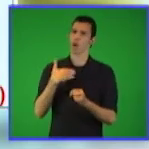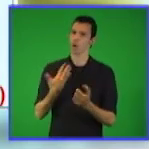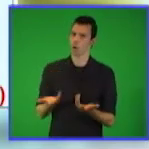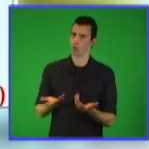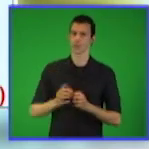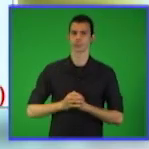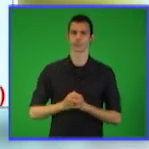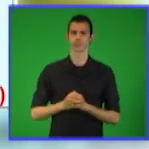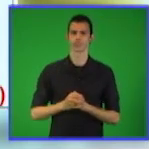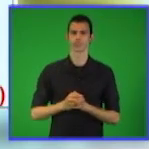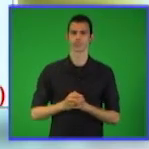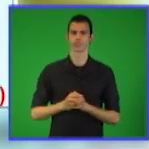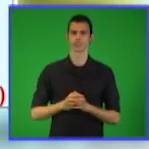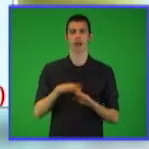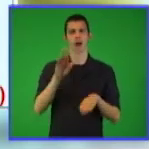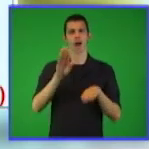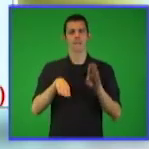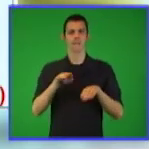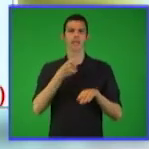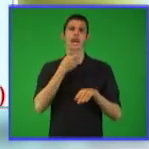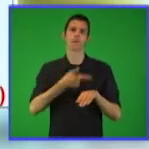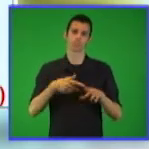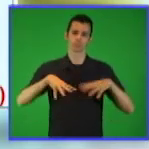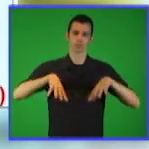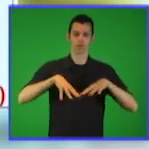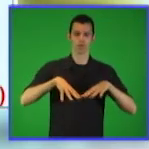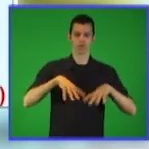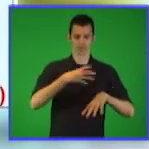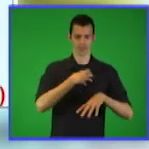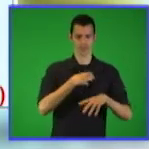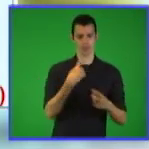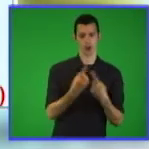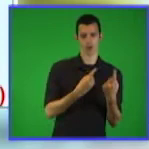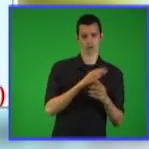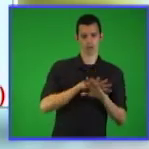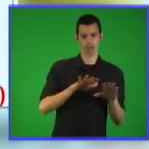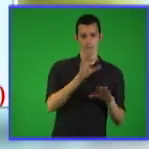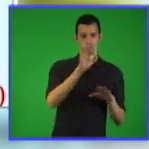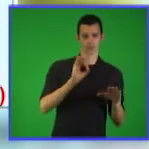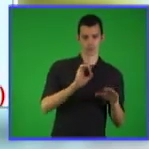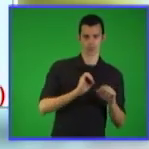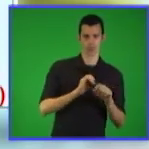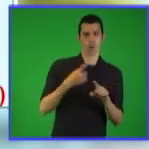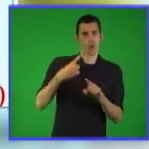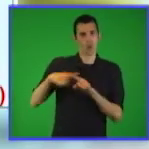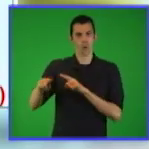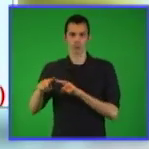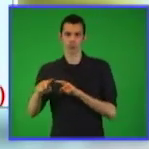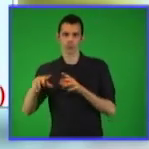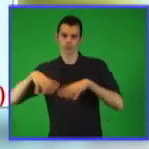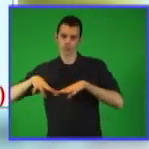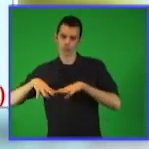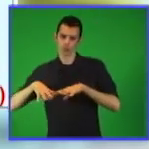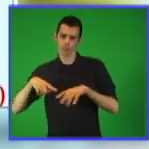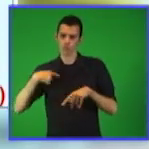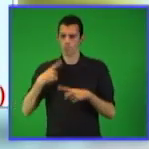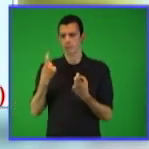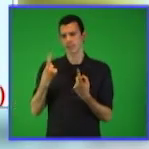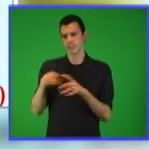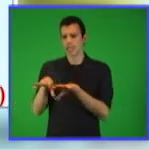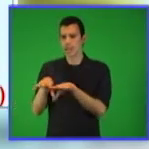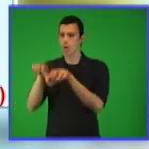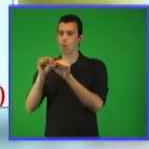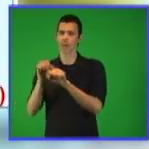que necesitamos encontrar, cómo se procede y en cada uno de los